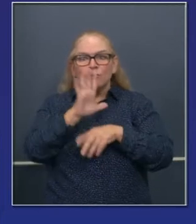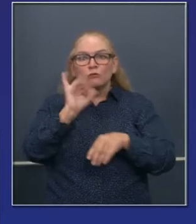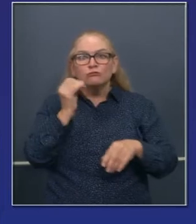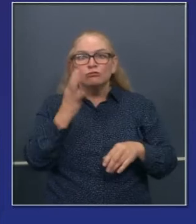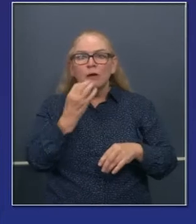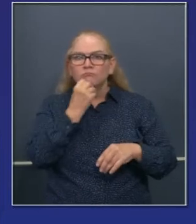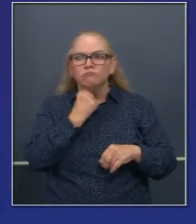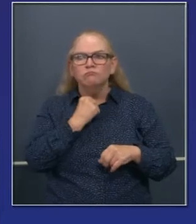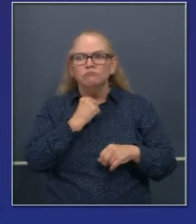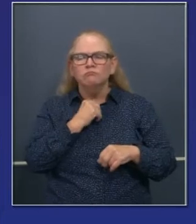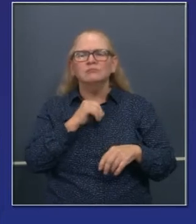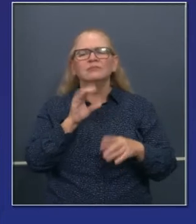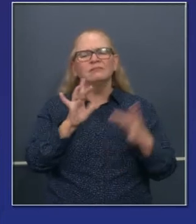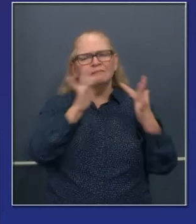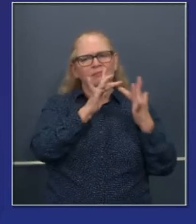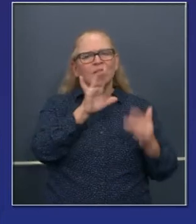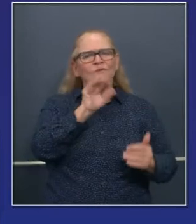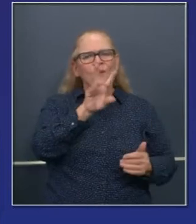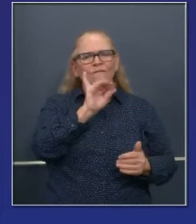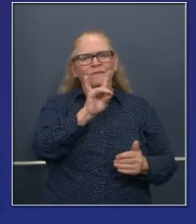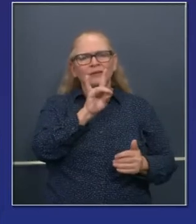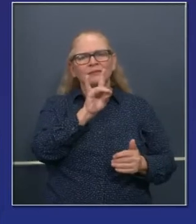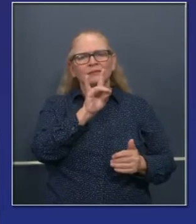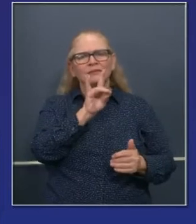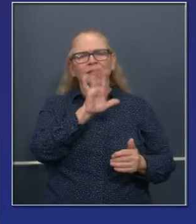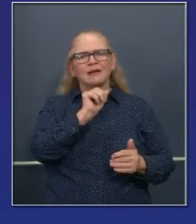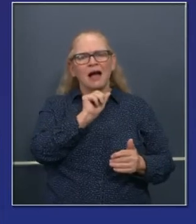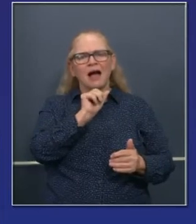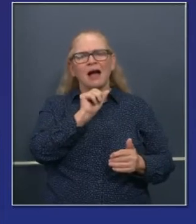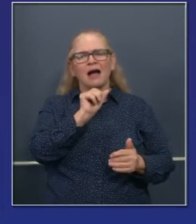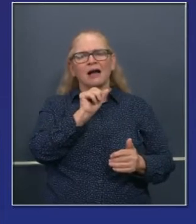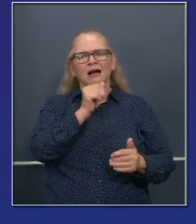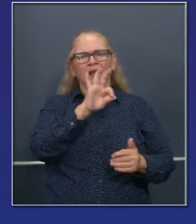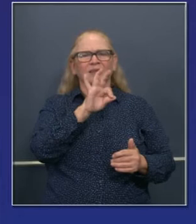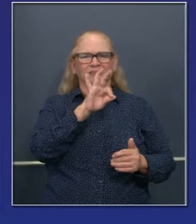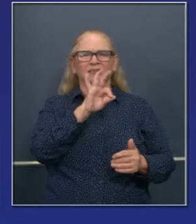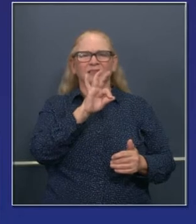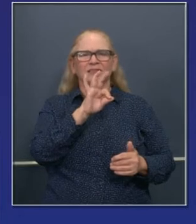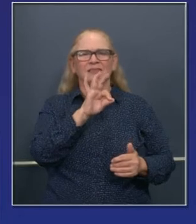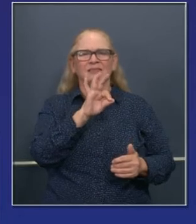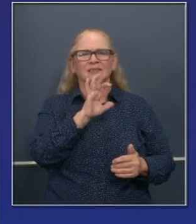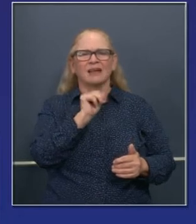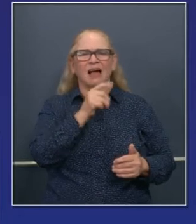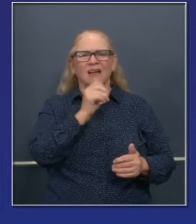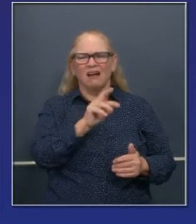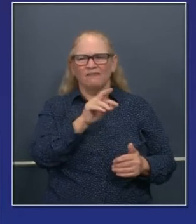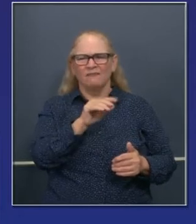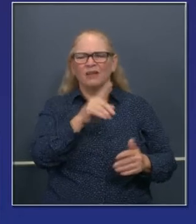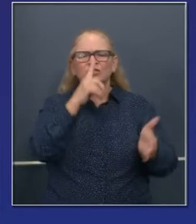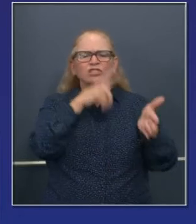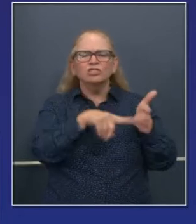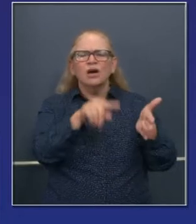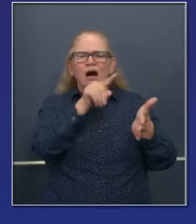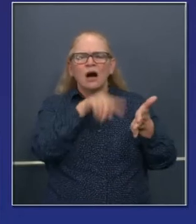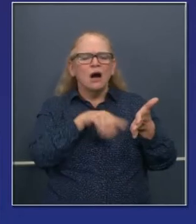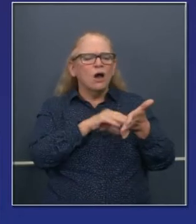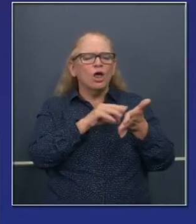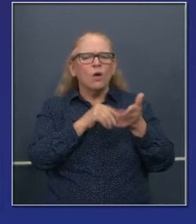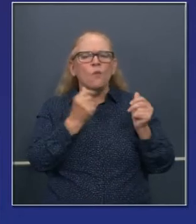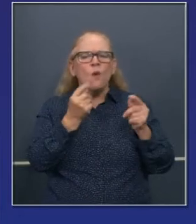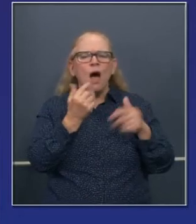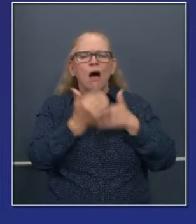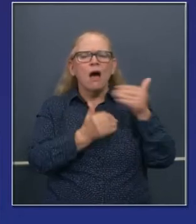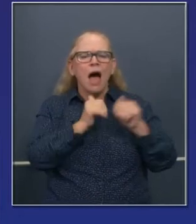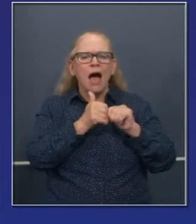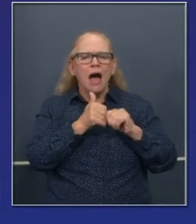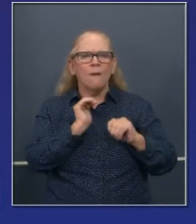página COVID-19.ca.gov. Vaya a esa página para saber más acerca de este programa llamado WorkShare, que